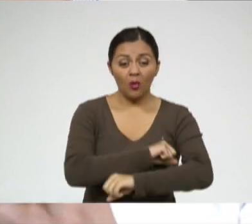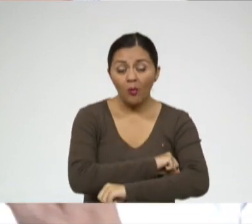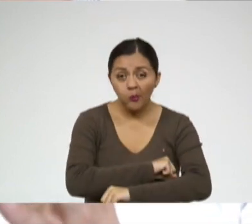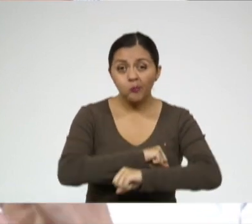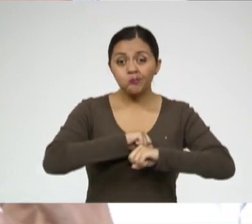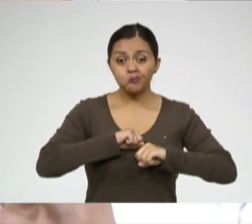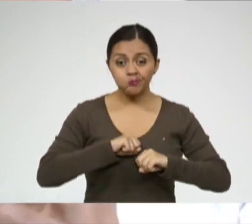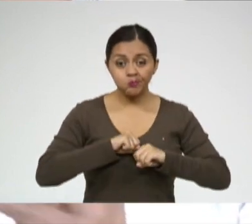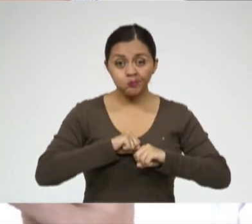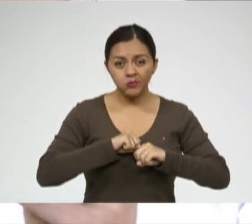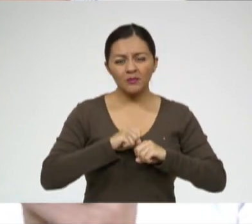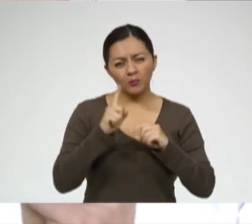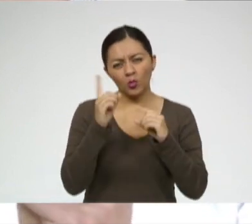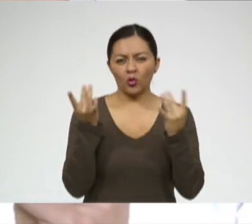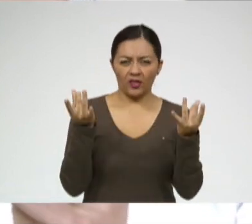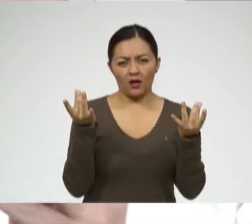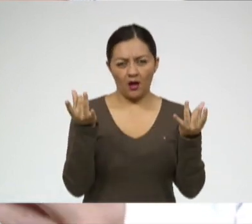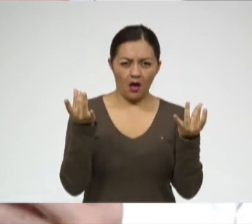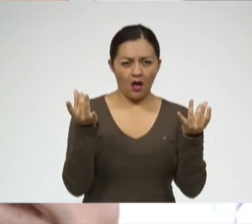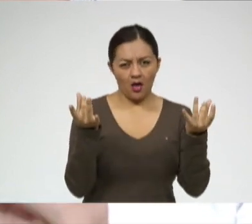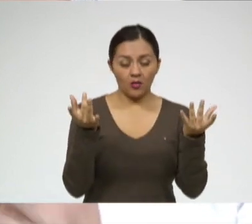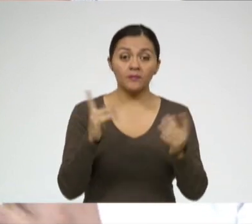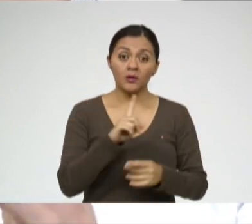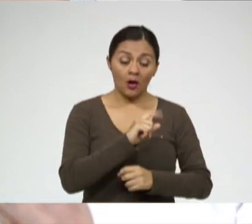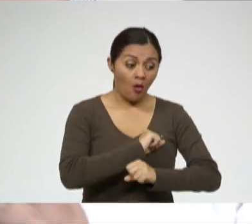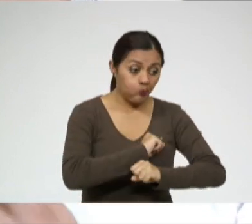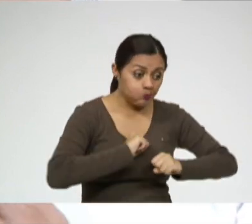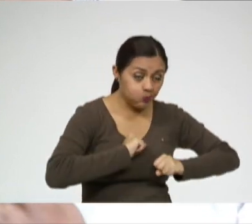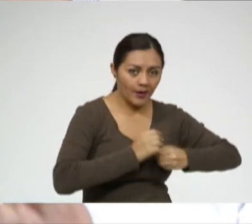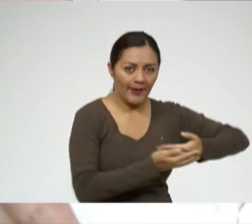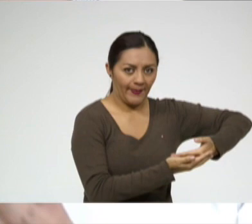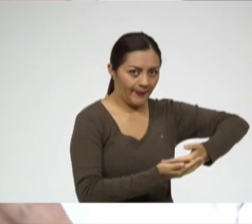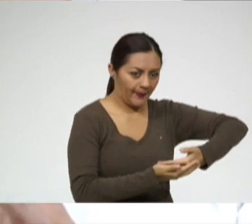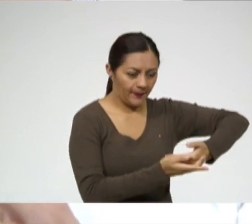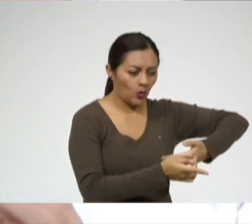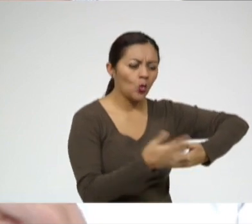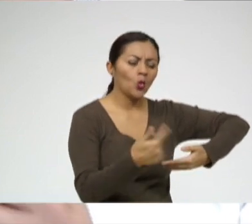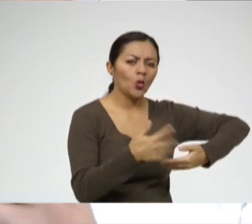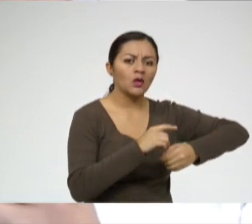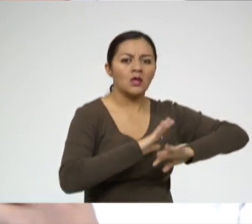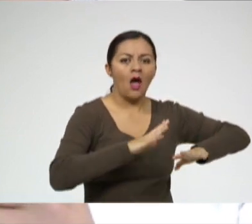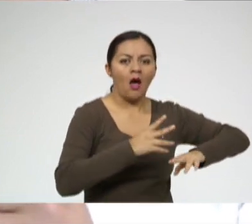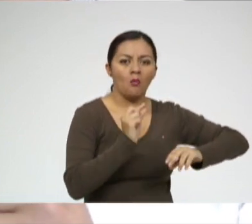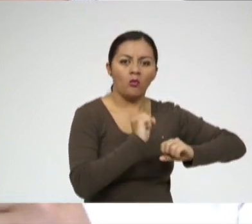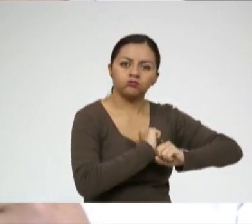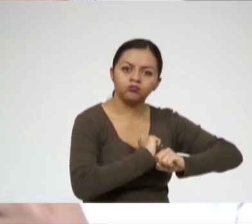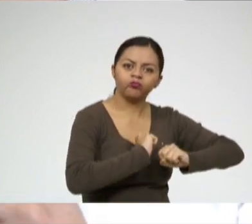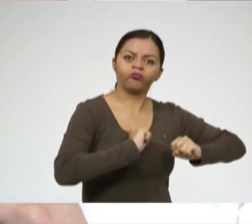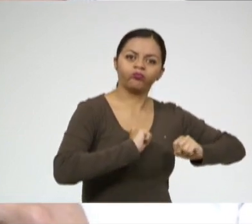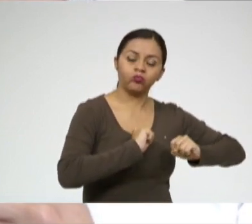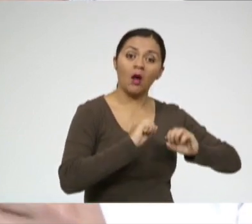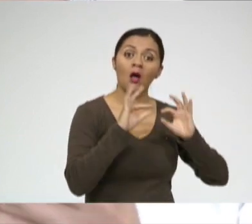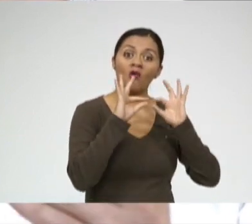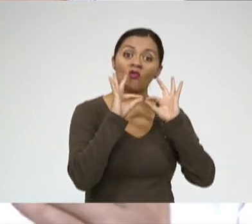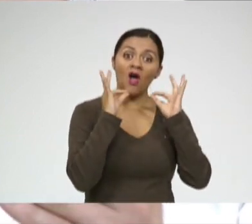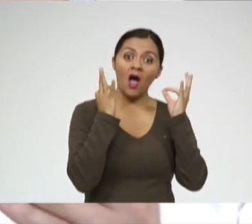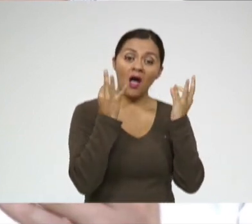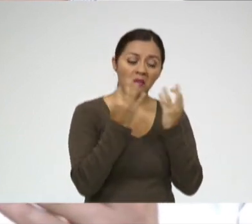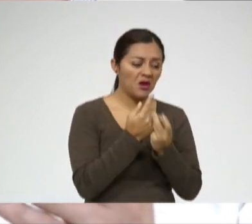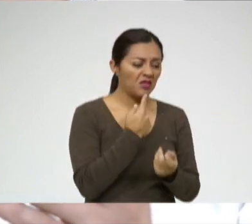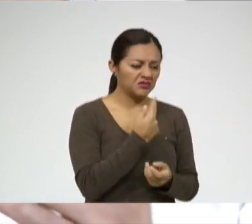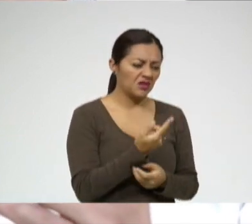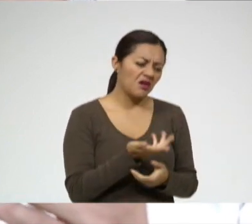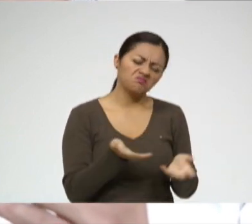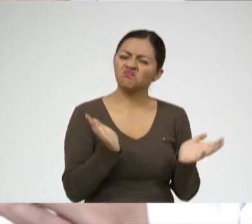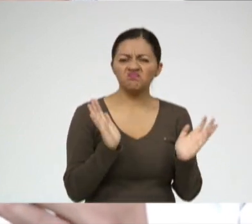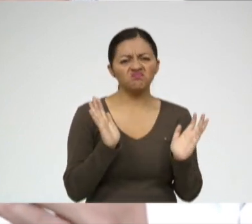vemos obesos desde cuando son pequeñitos. Hay niños que ya tienen sobrepeso y en la familia no toman ninguna